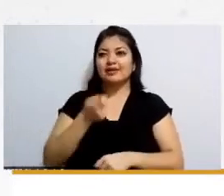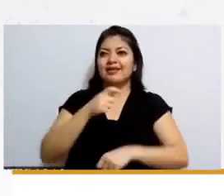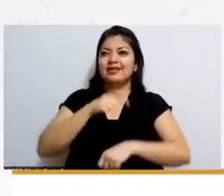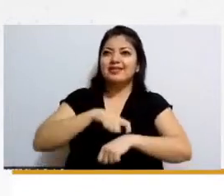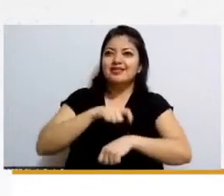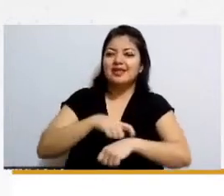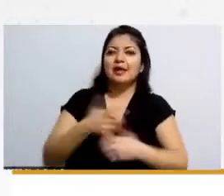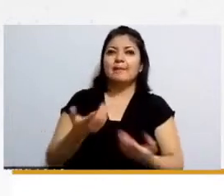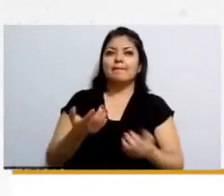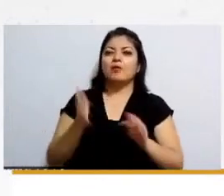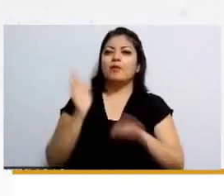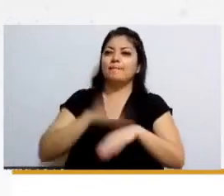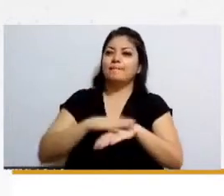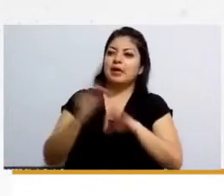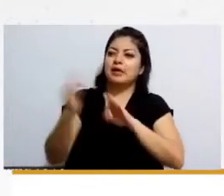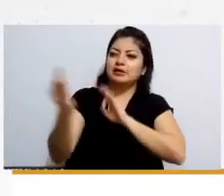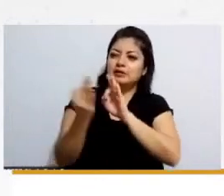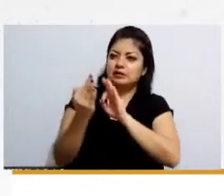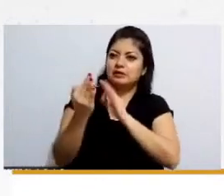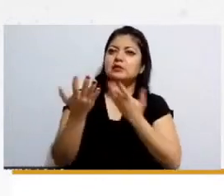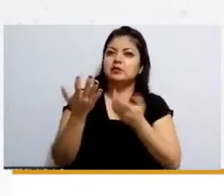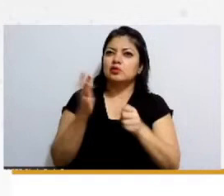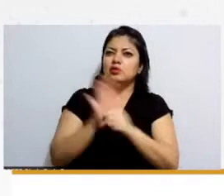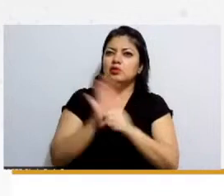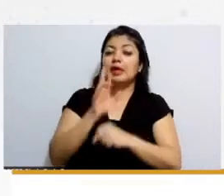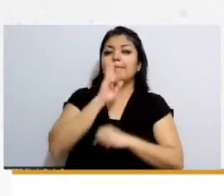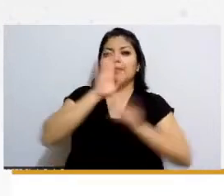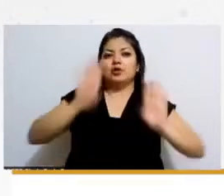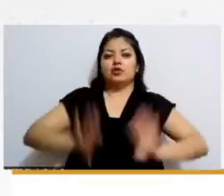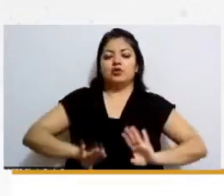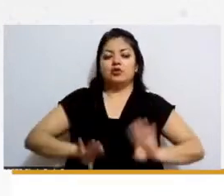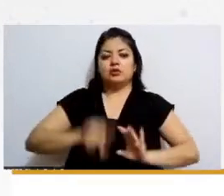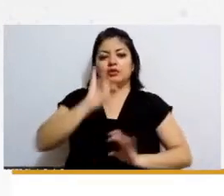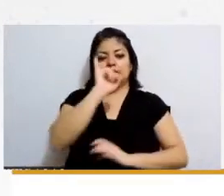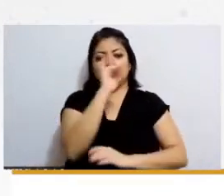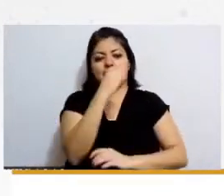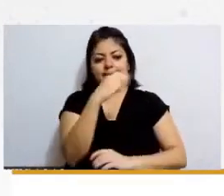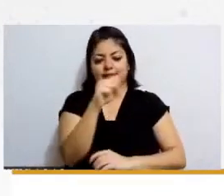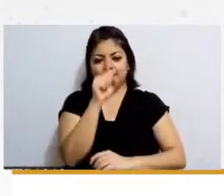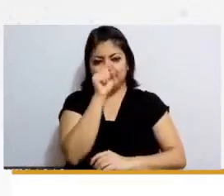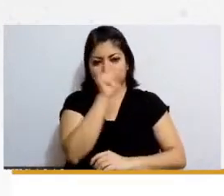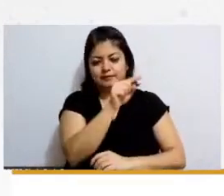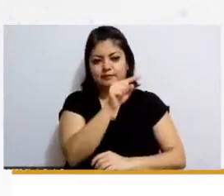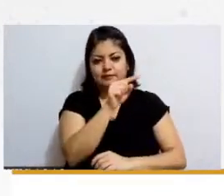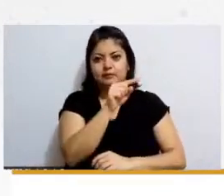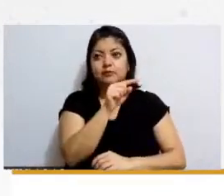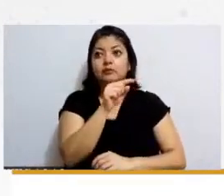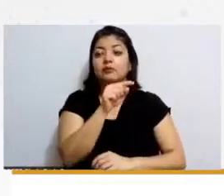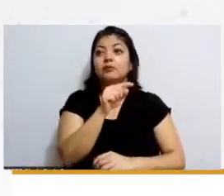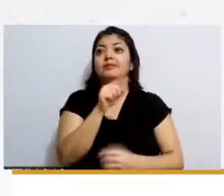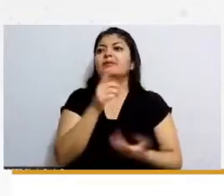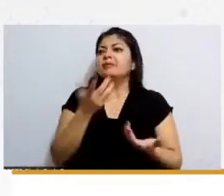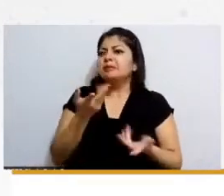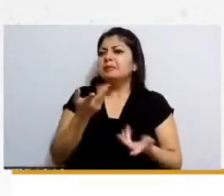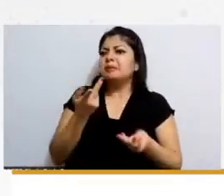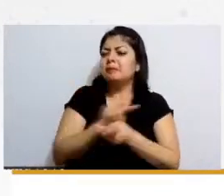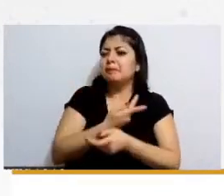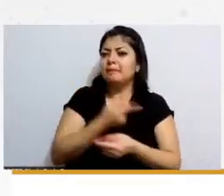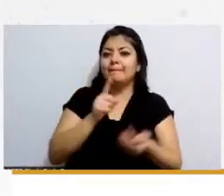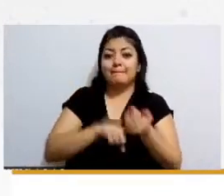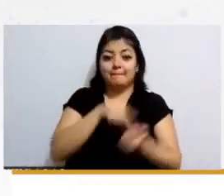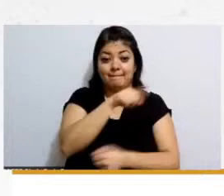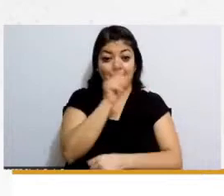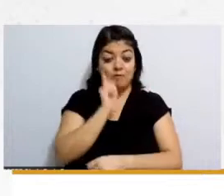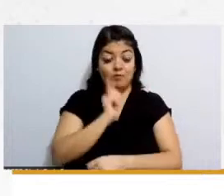ubicación era la del seguro social ¿qué pasaba? la mujer no tenía este seguro entonces no